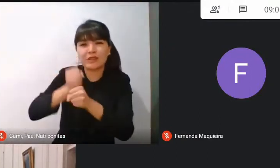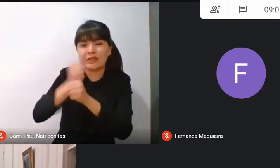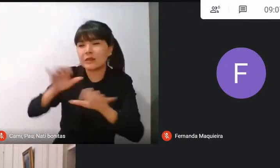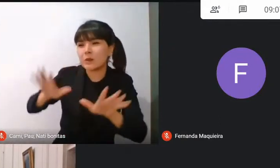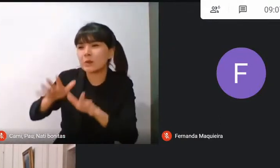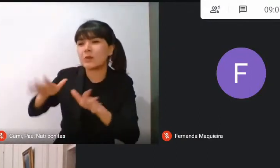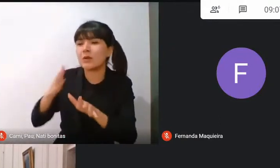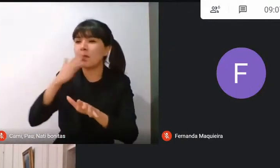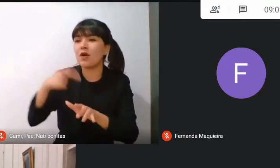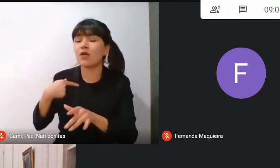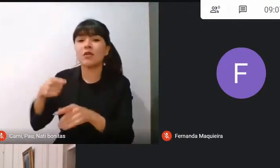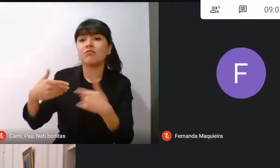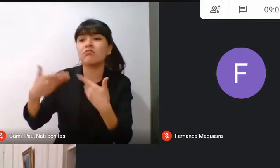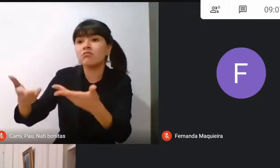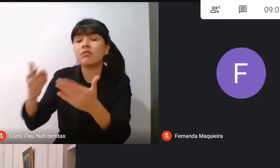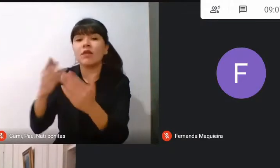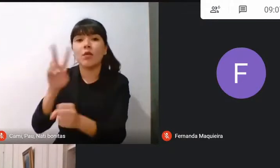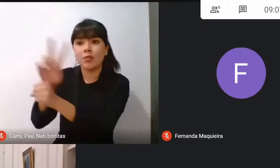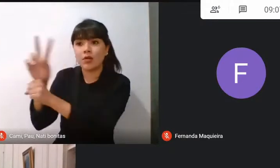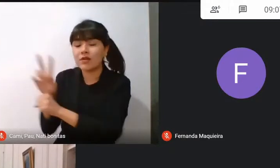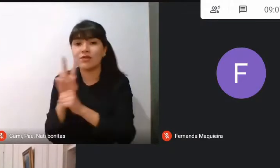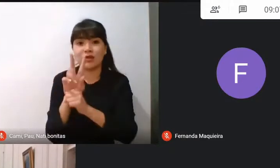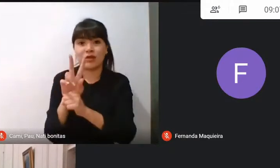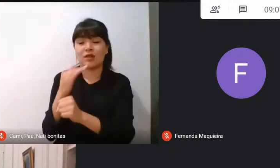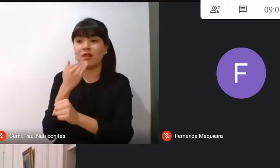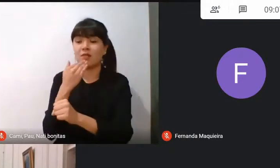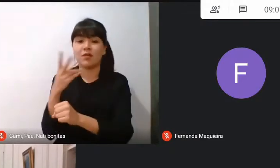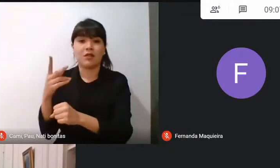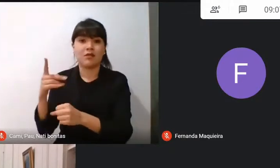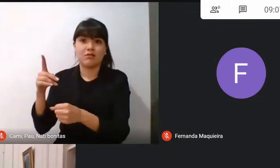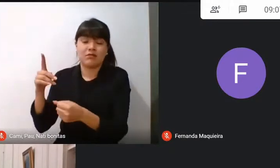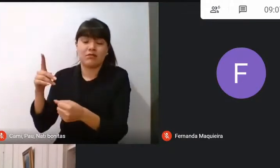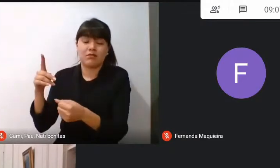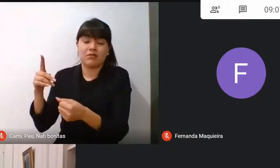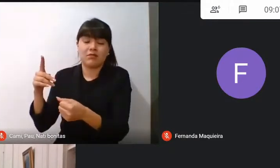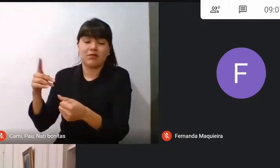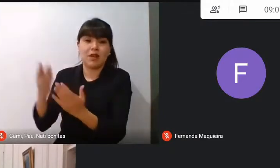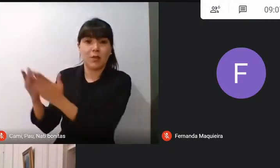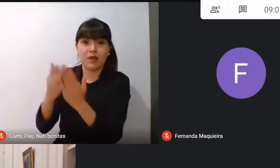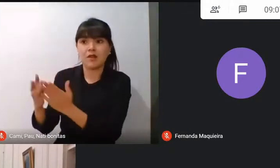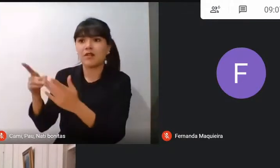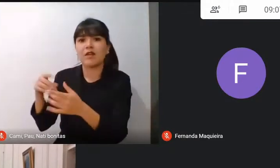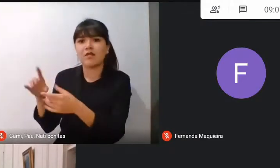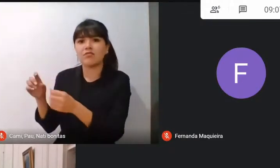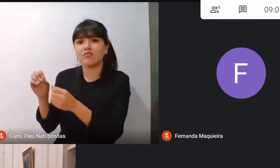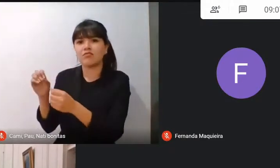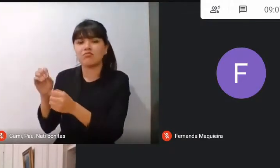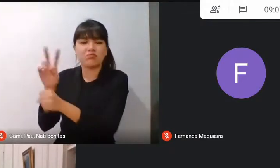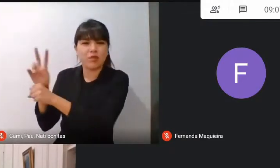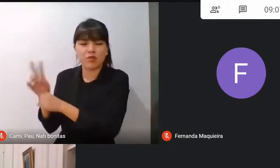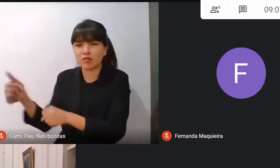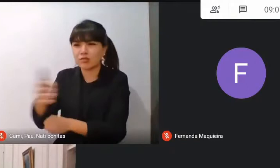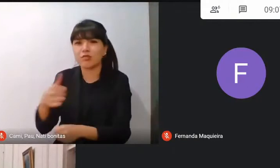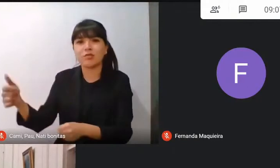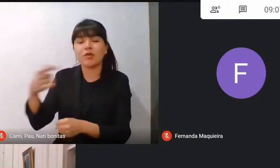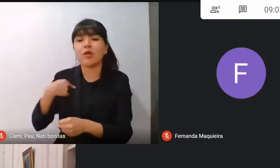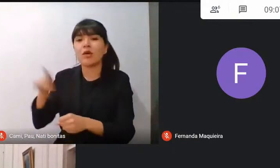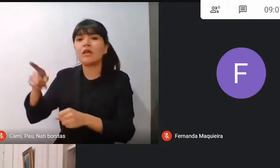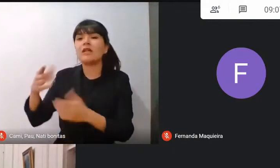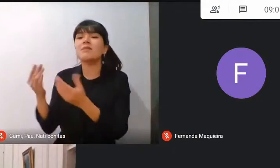docentes, a los asistentes de la educación, que yo siempre los nombro que son tan importantes, somos una cadena, y si se nos cae una en labor,